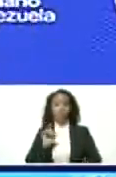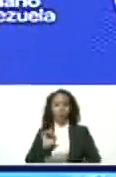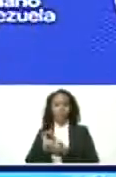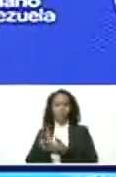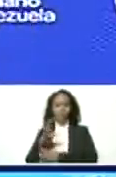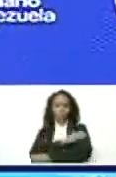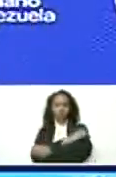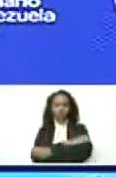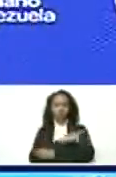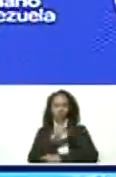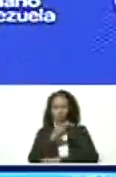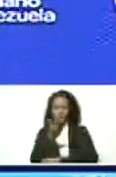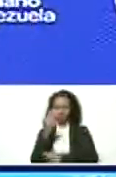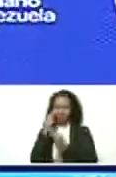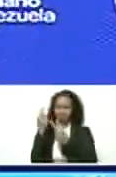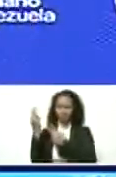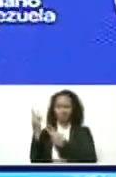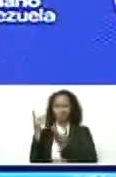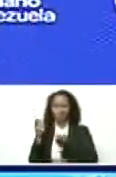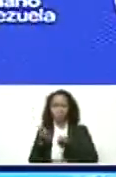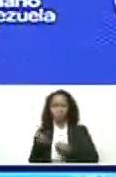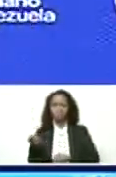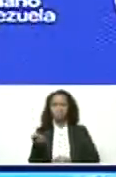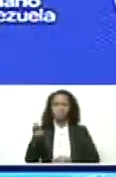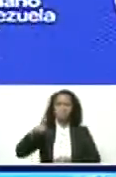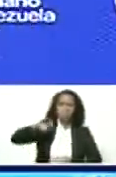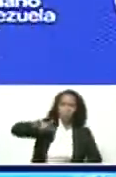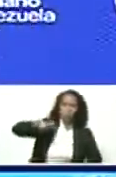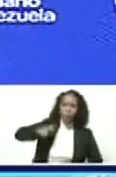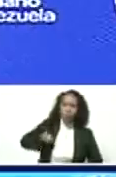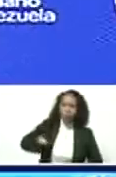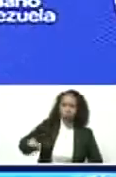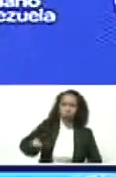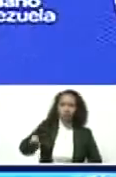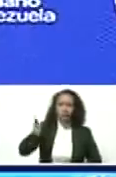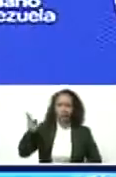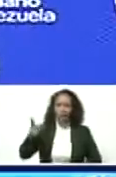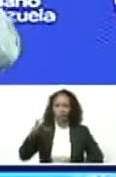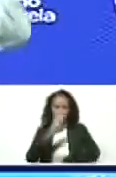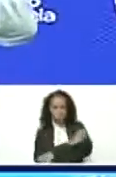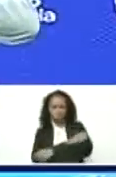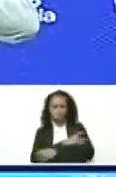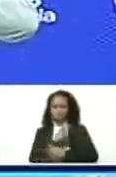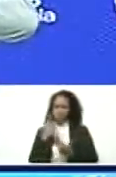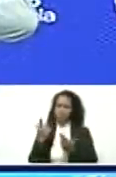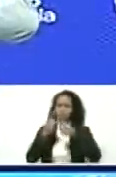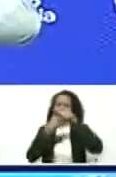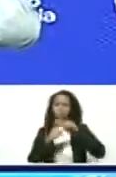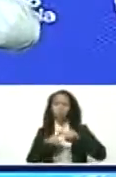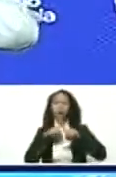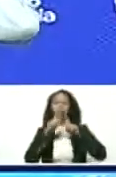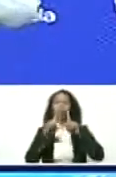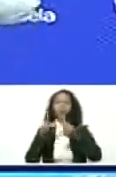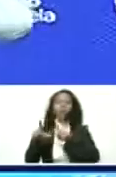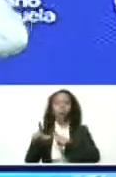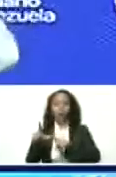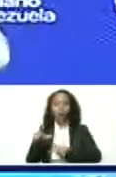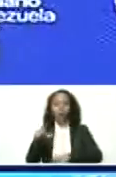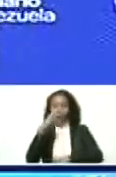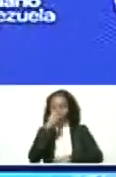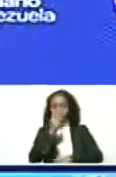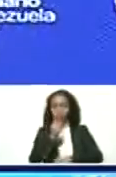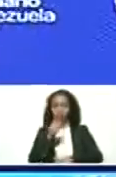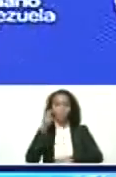Para que ustedes vean la manipulación. Ah, son oligarcas. Se suman al lenguaje zamorista y